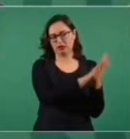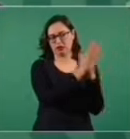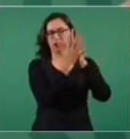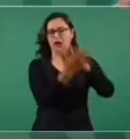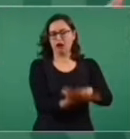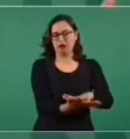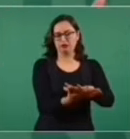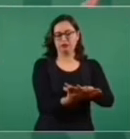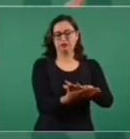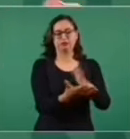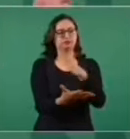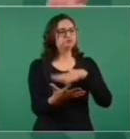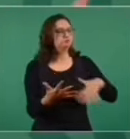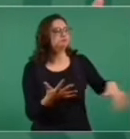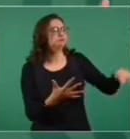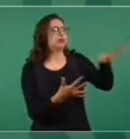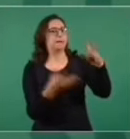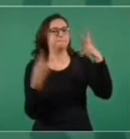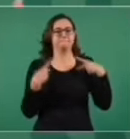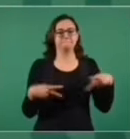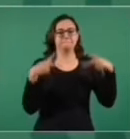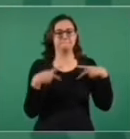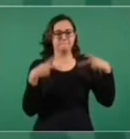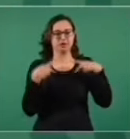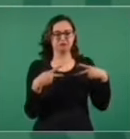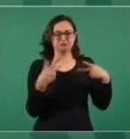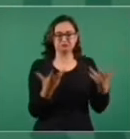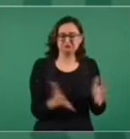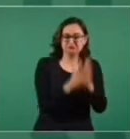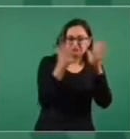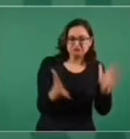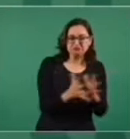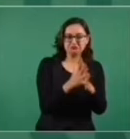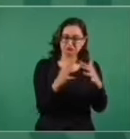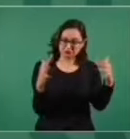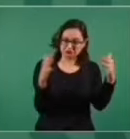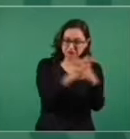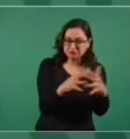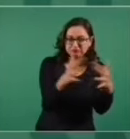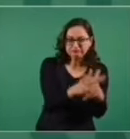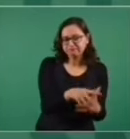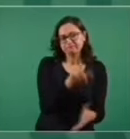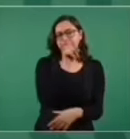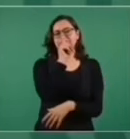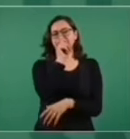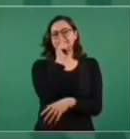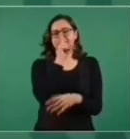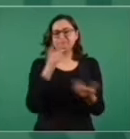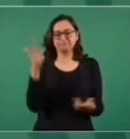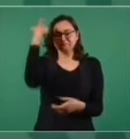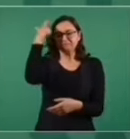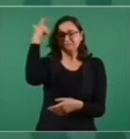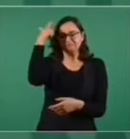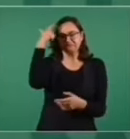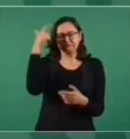Y la mayoría de la gente en esos países donde se llevan a cabo esas transformaciones sigue pensando